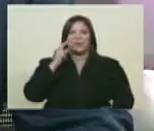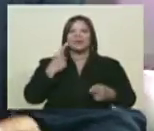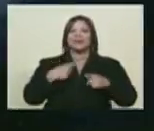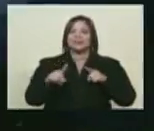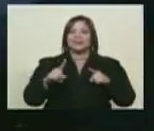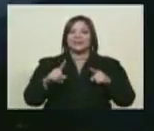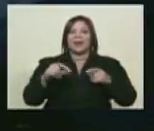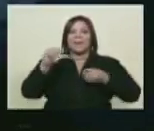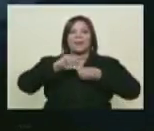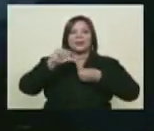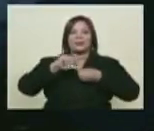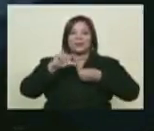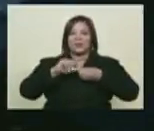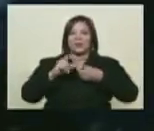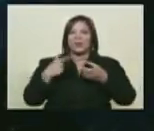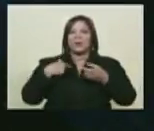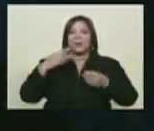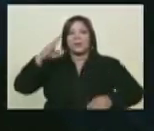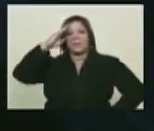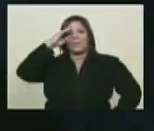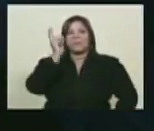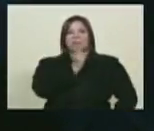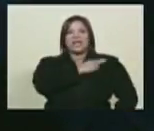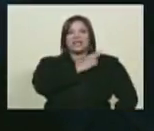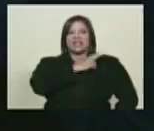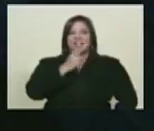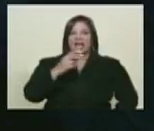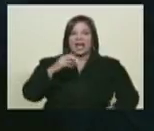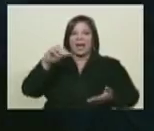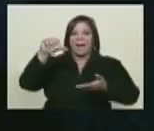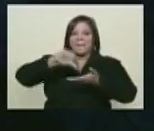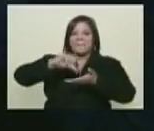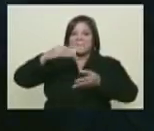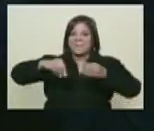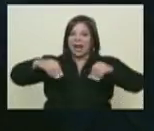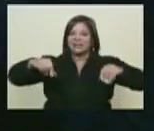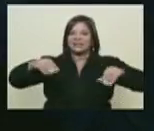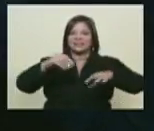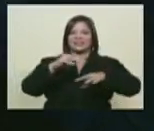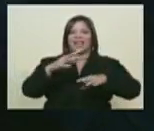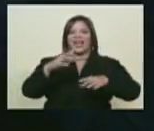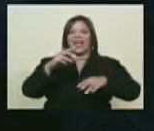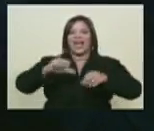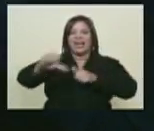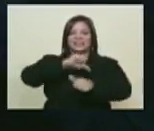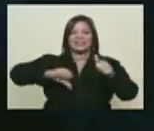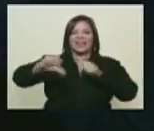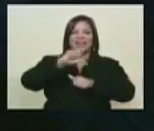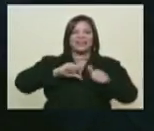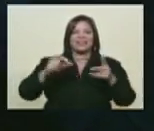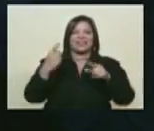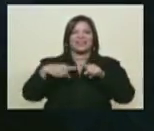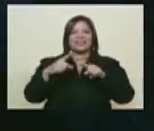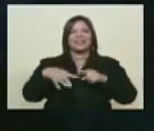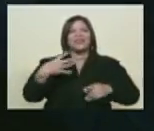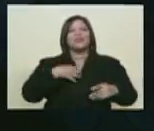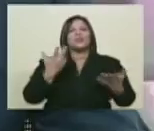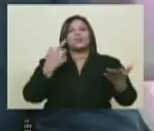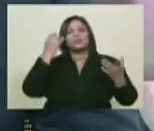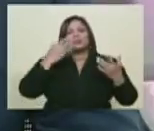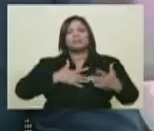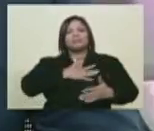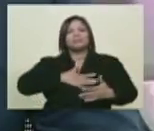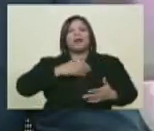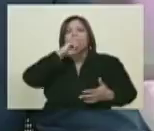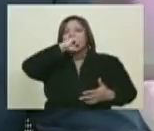y petróleo, mi general, mancha de aceite, de piedradita, ¿no? ¿De dónde te nace a esa pasión